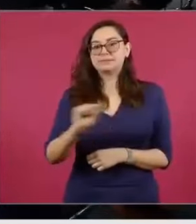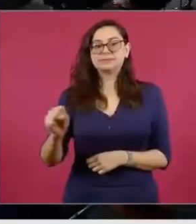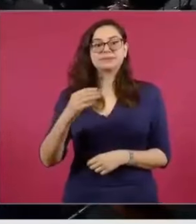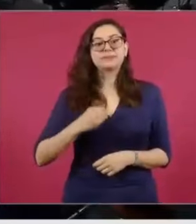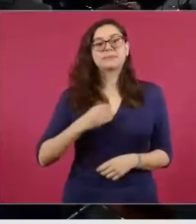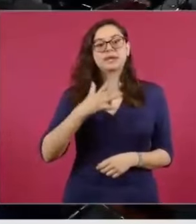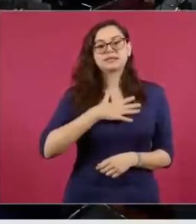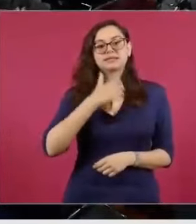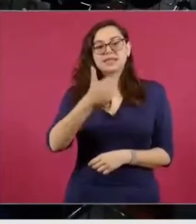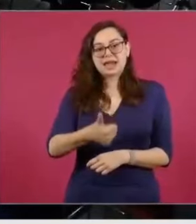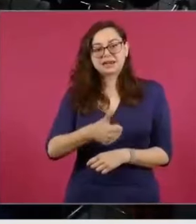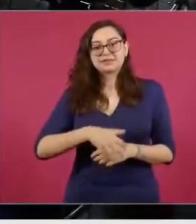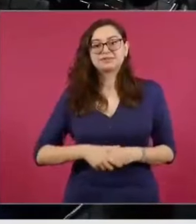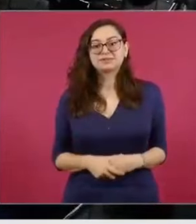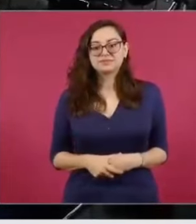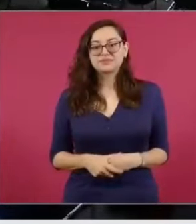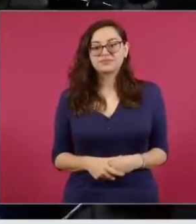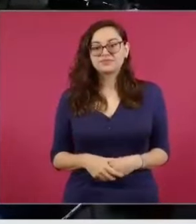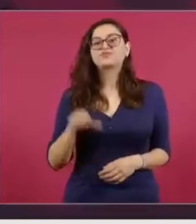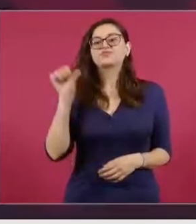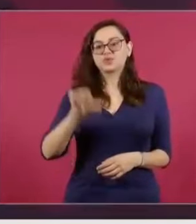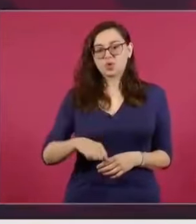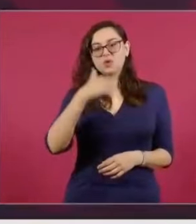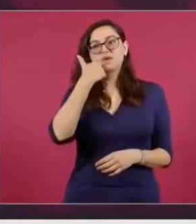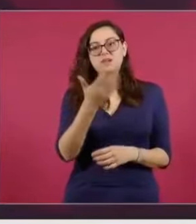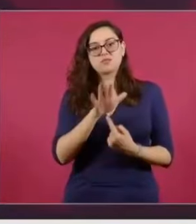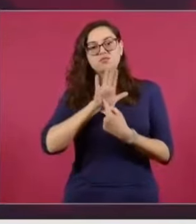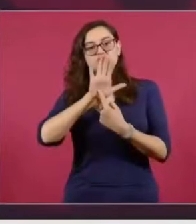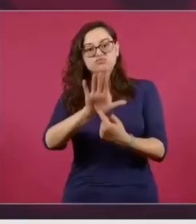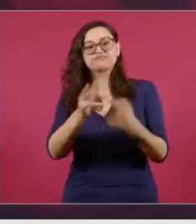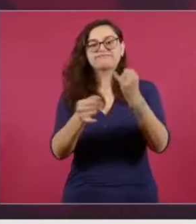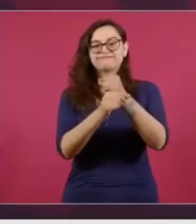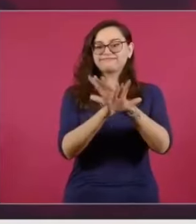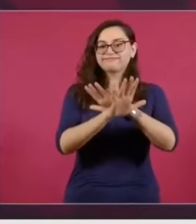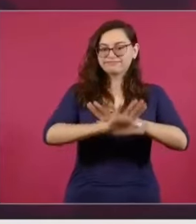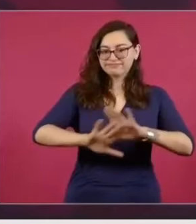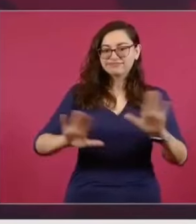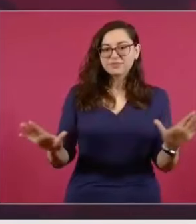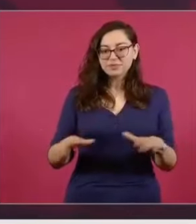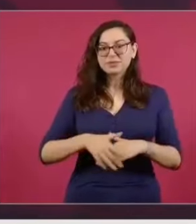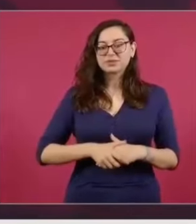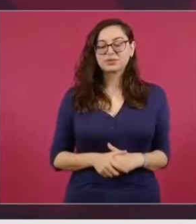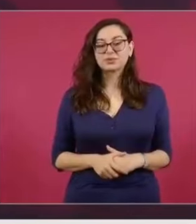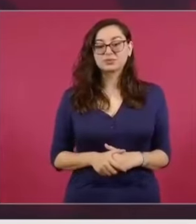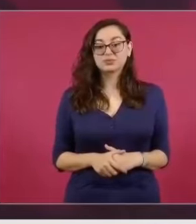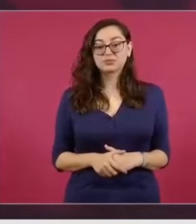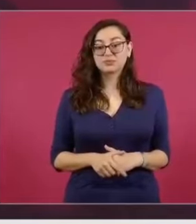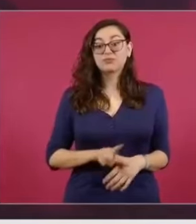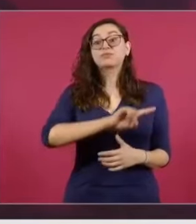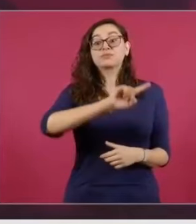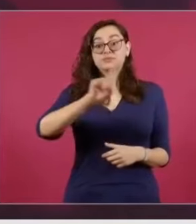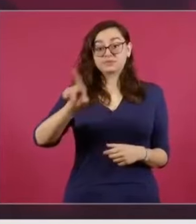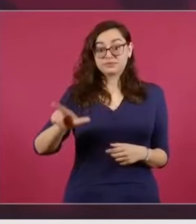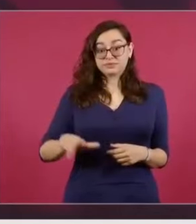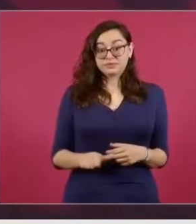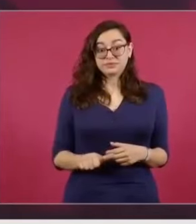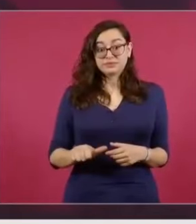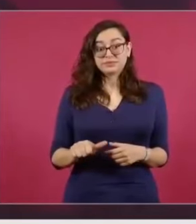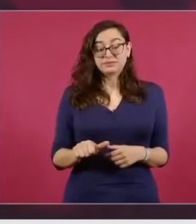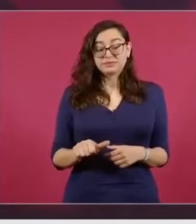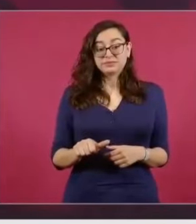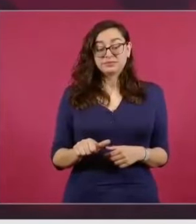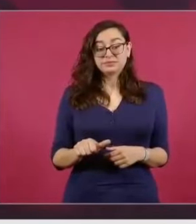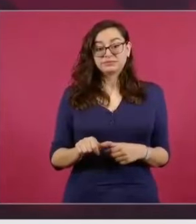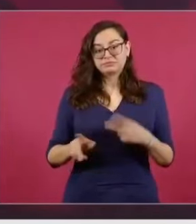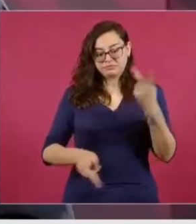calificadora que amagó con reducir la calificación de la deuda soberana de México en caso de que se apruebe la reforma